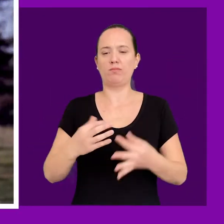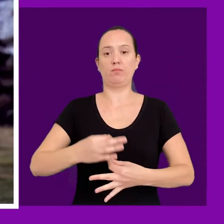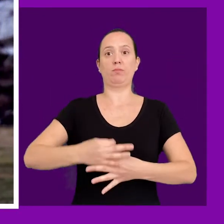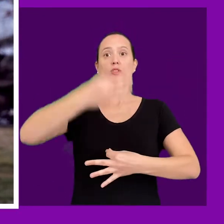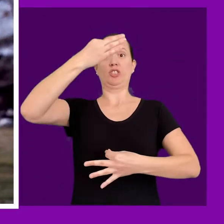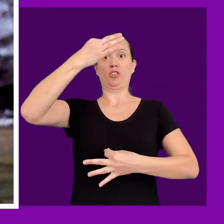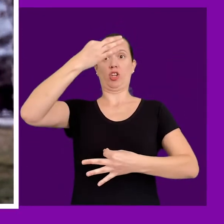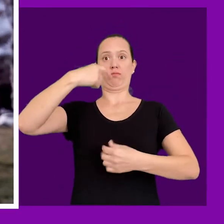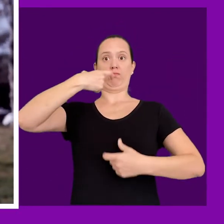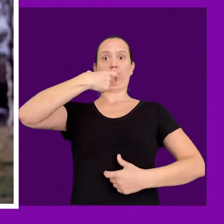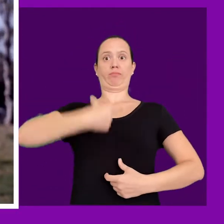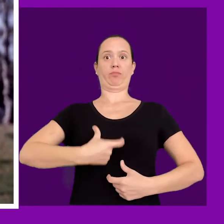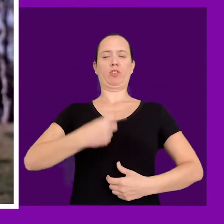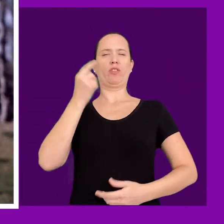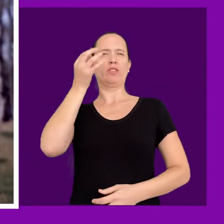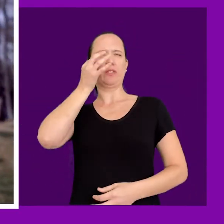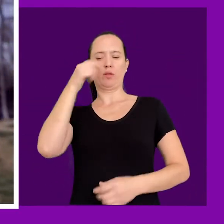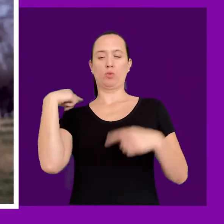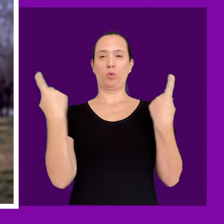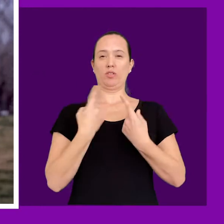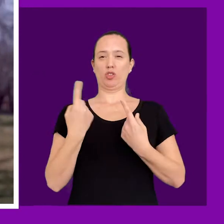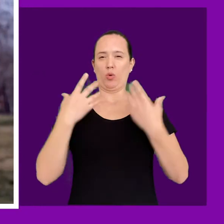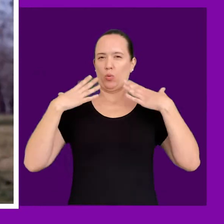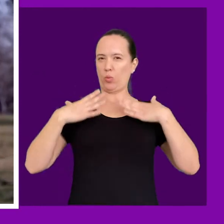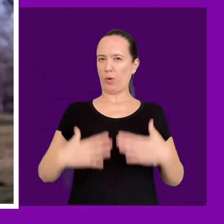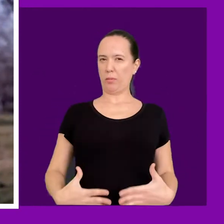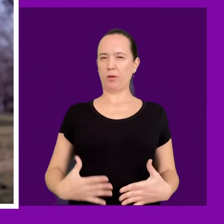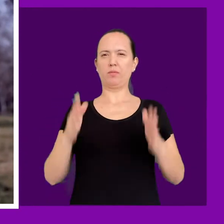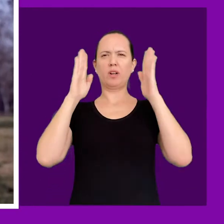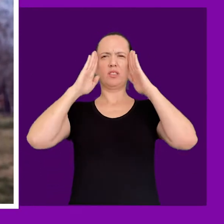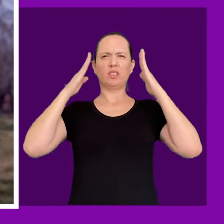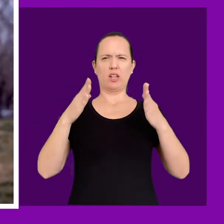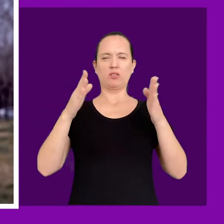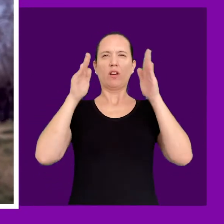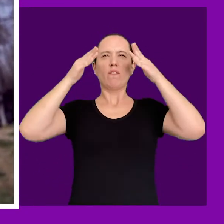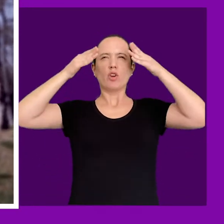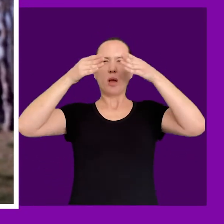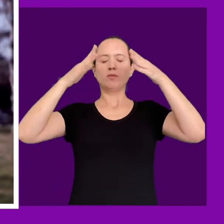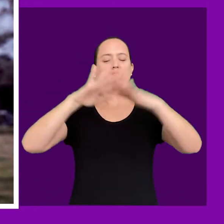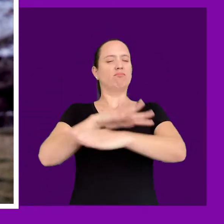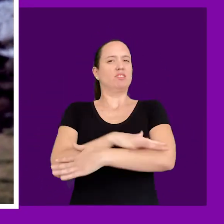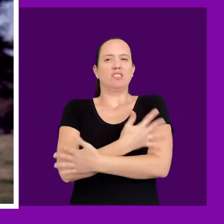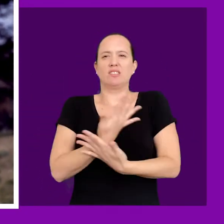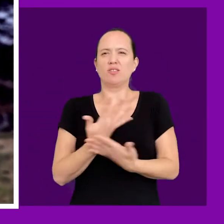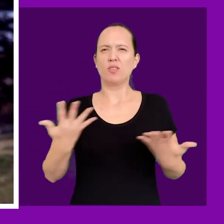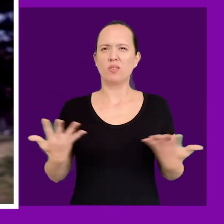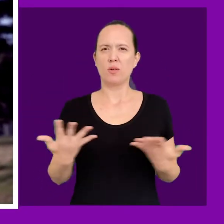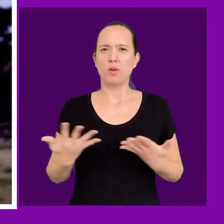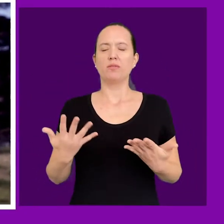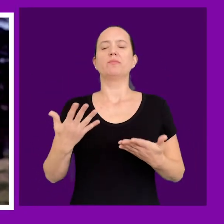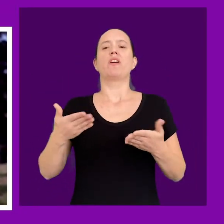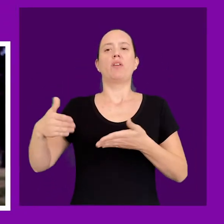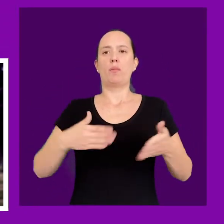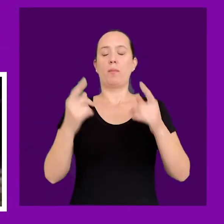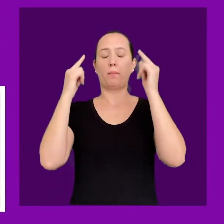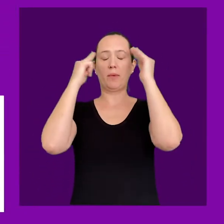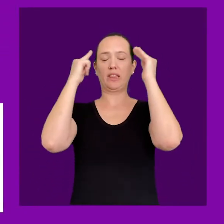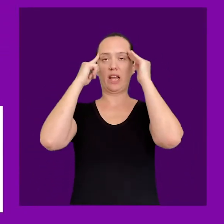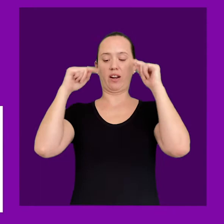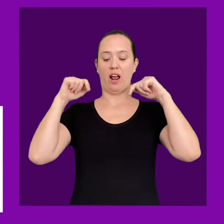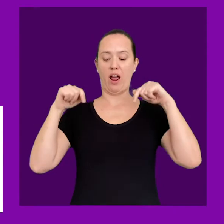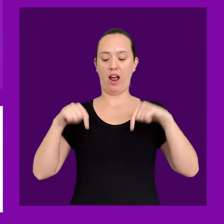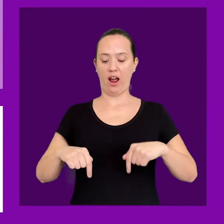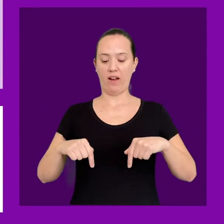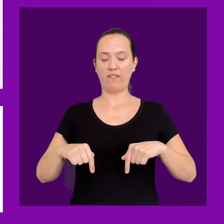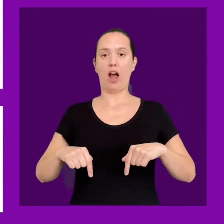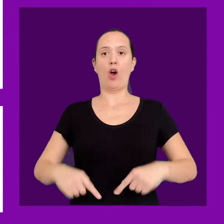ubicaremos en posición vertical y observaremos nuestro cuerpo. Para concentrarnos y enfocarnos en la sensación, haremos un recorrido